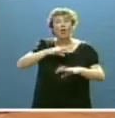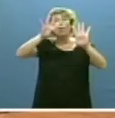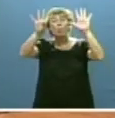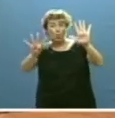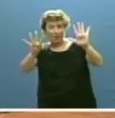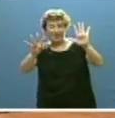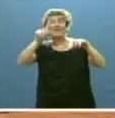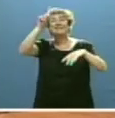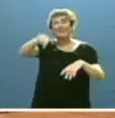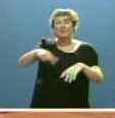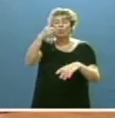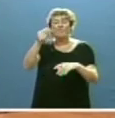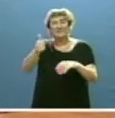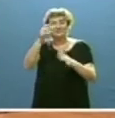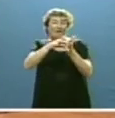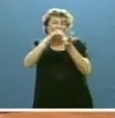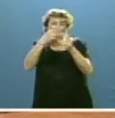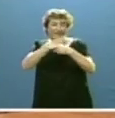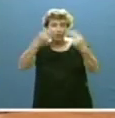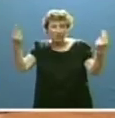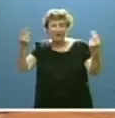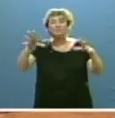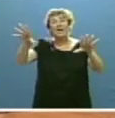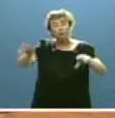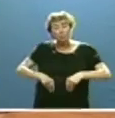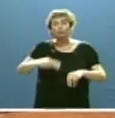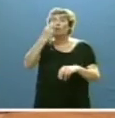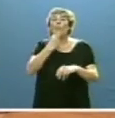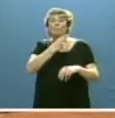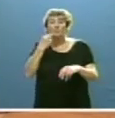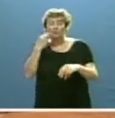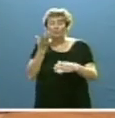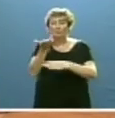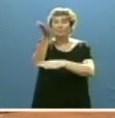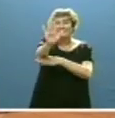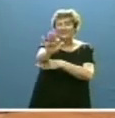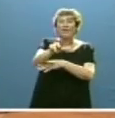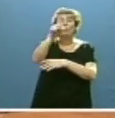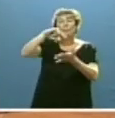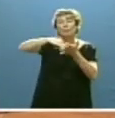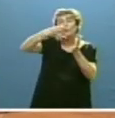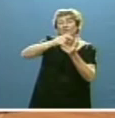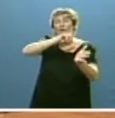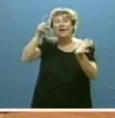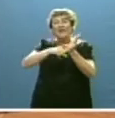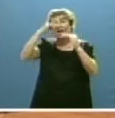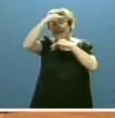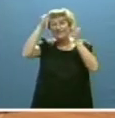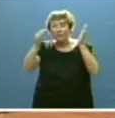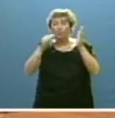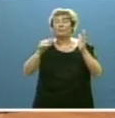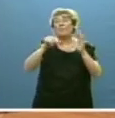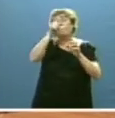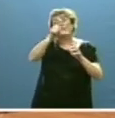como parte también de una mayor calidad democrática, asumimos el compromiso de presentar un proyecto de ley de atención a las